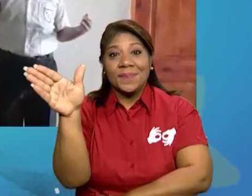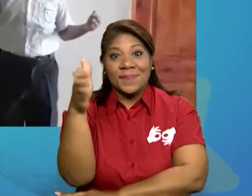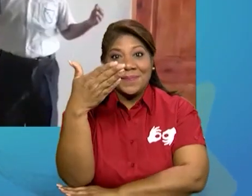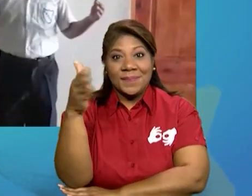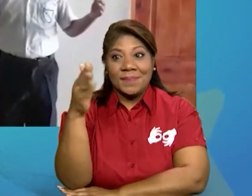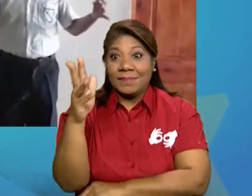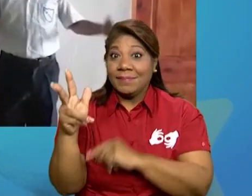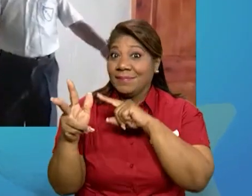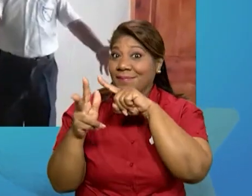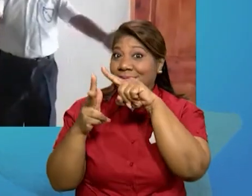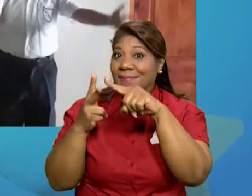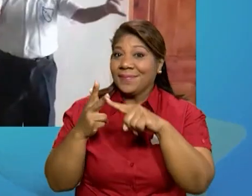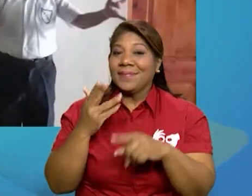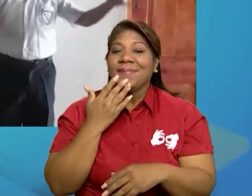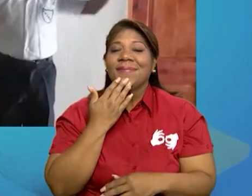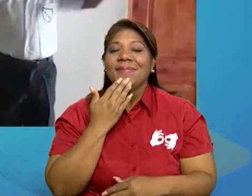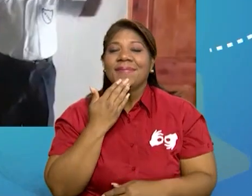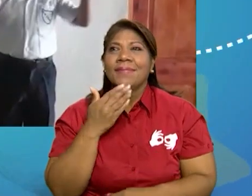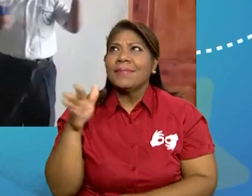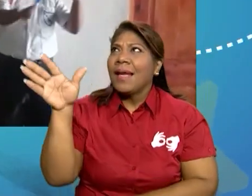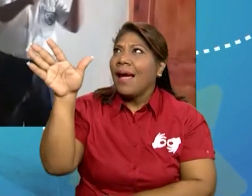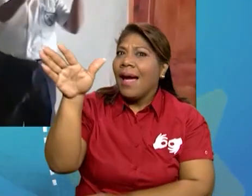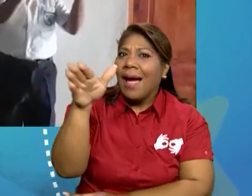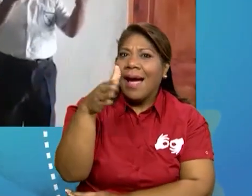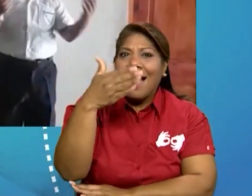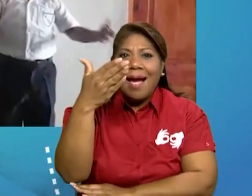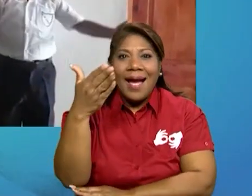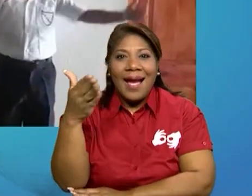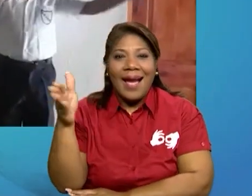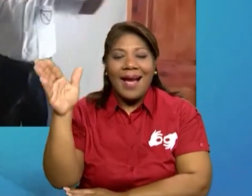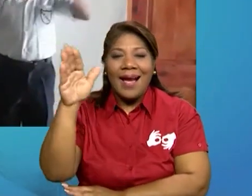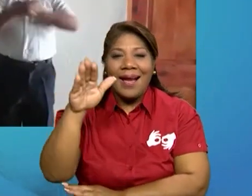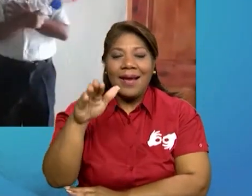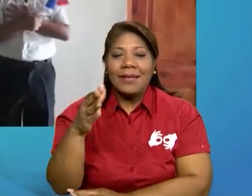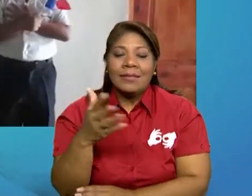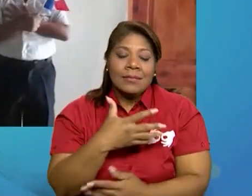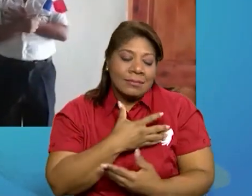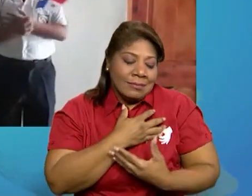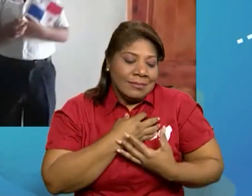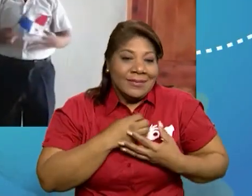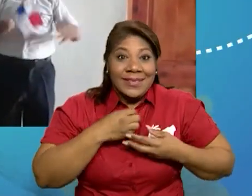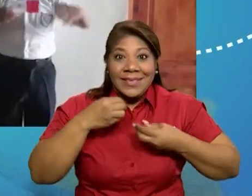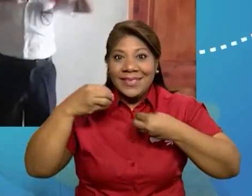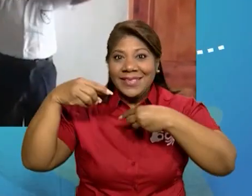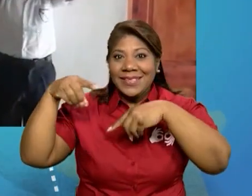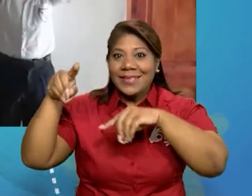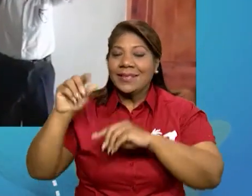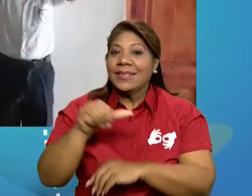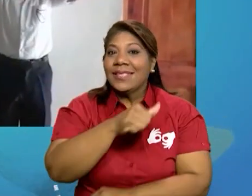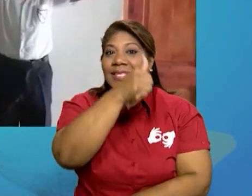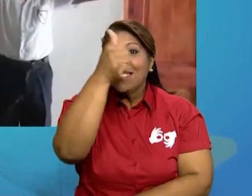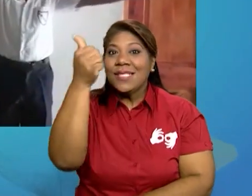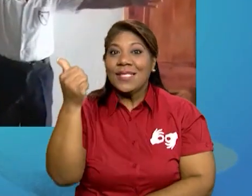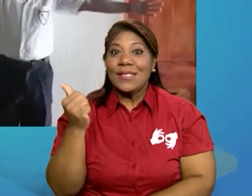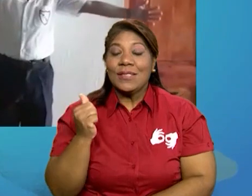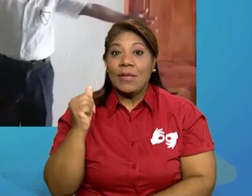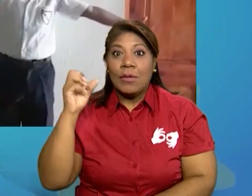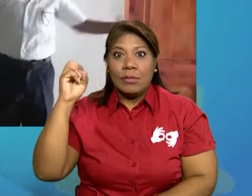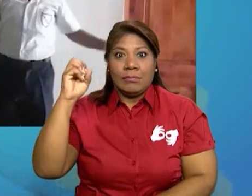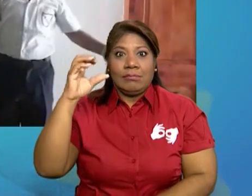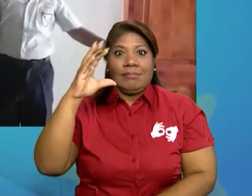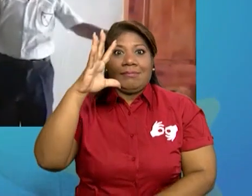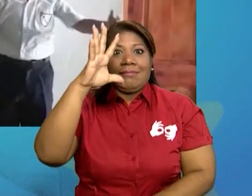tricolor. Con su rítmico ondeal me ha robado el corazón, su azul vivido brillante,